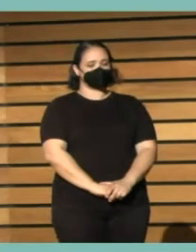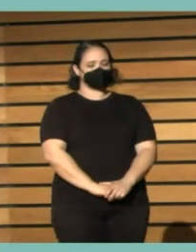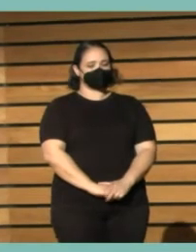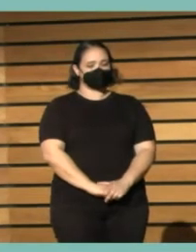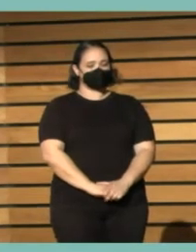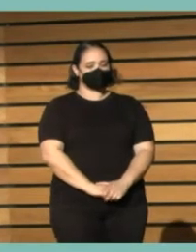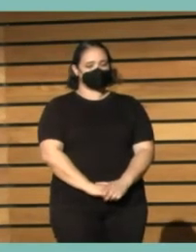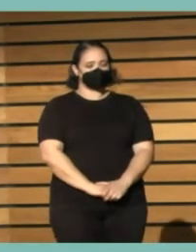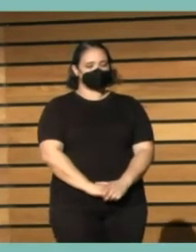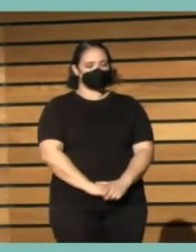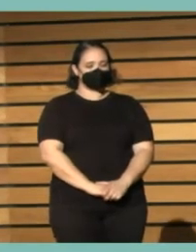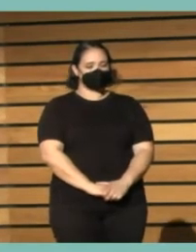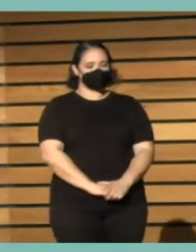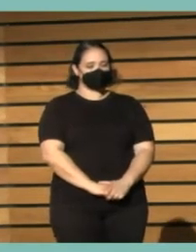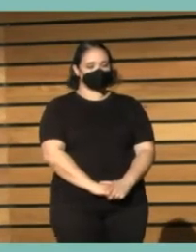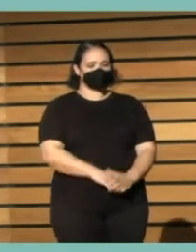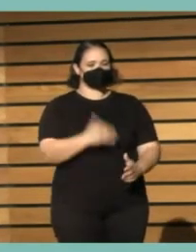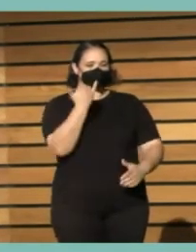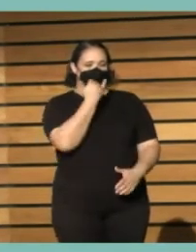Necesito el mando.